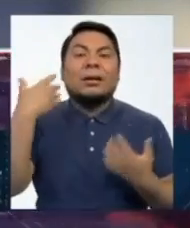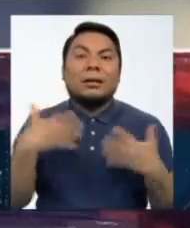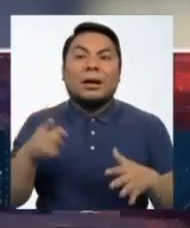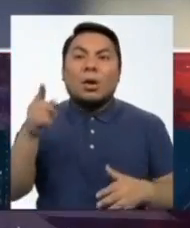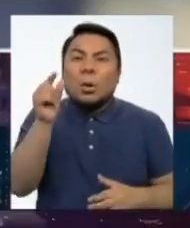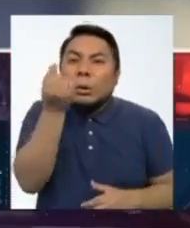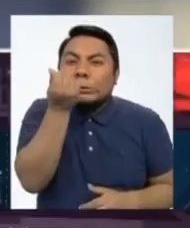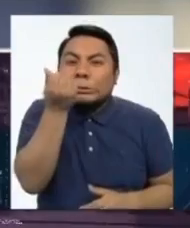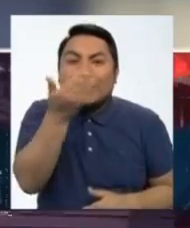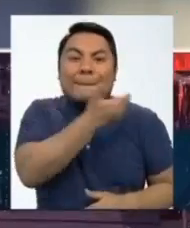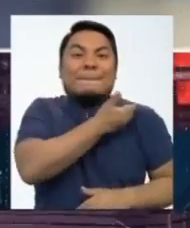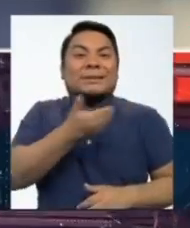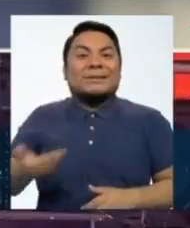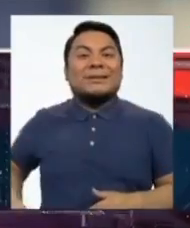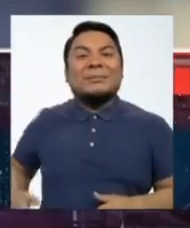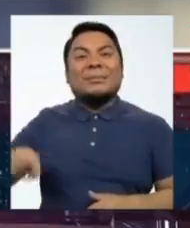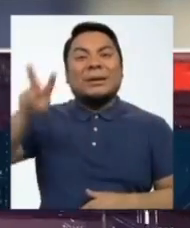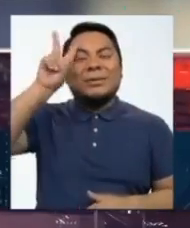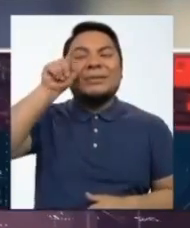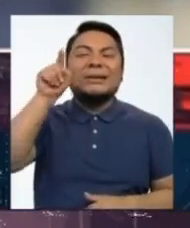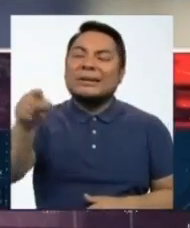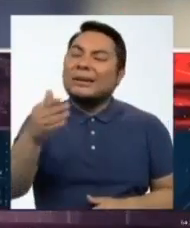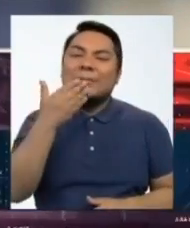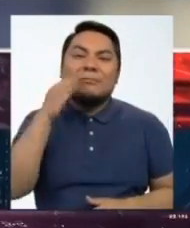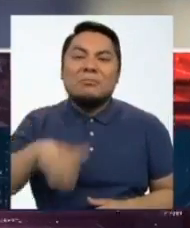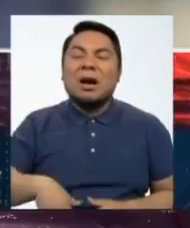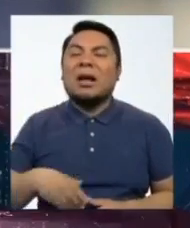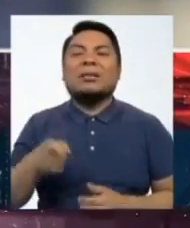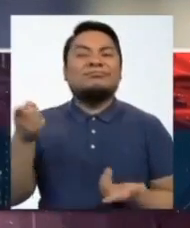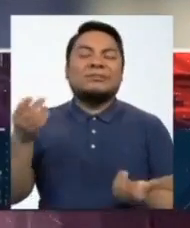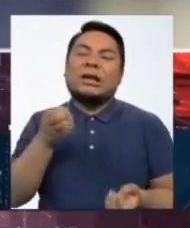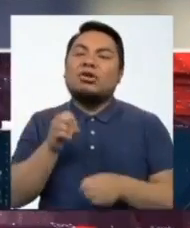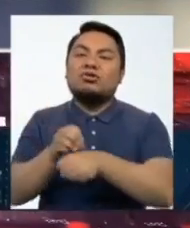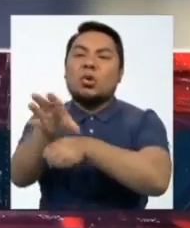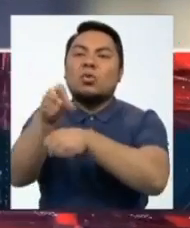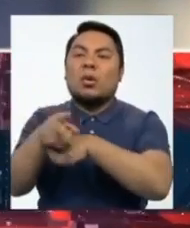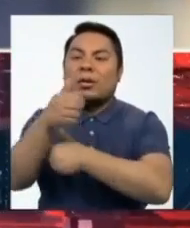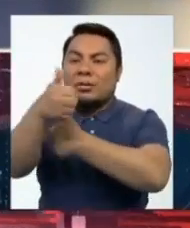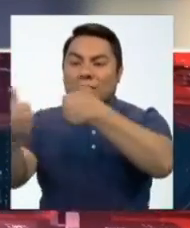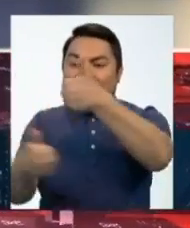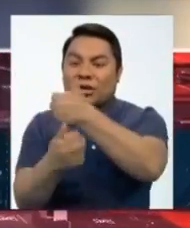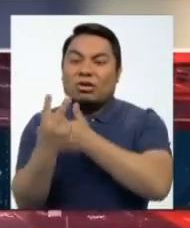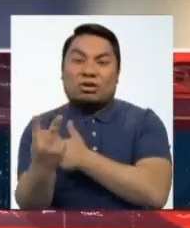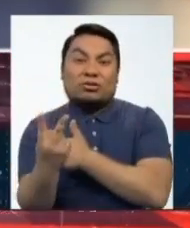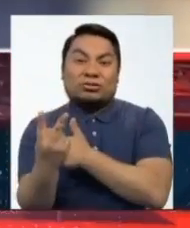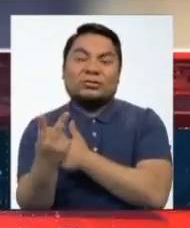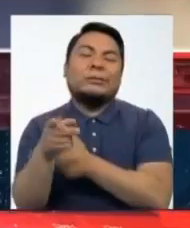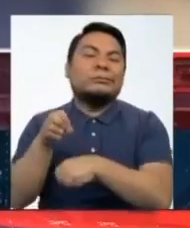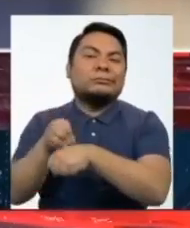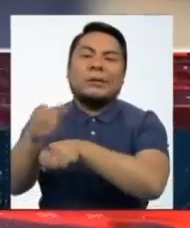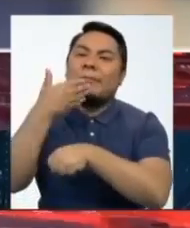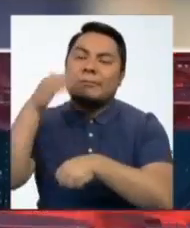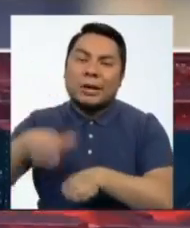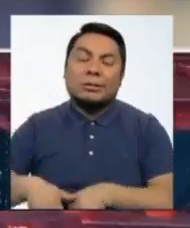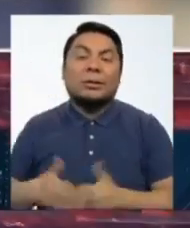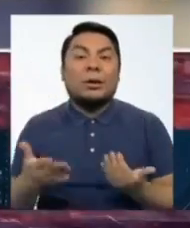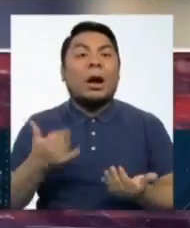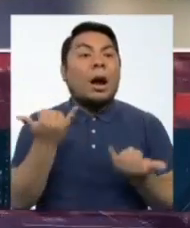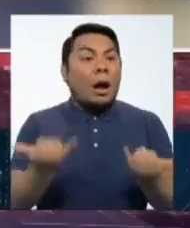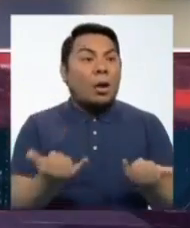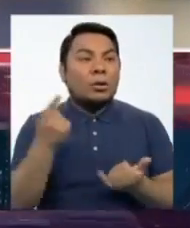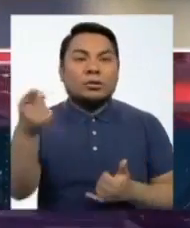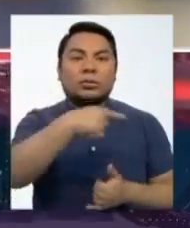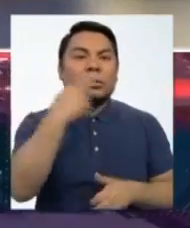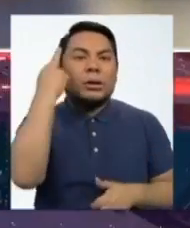de ser presidenta. Y creo que es momento de la reflexión. Vuelvo a reiterar, la reflexión es lo único que puede cambiar la historia